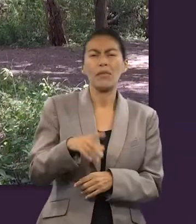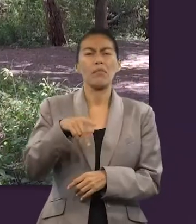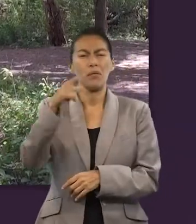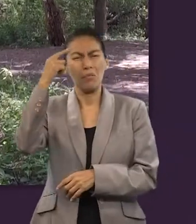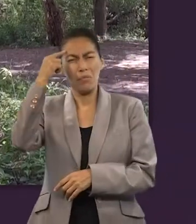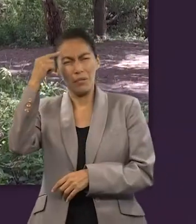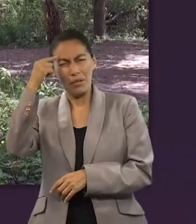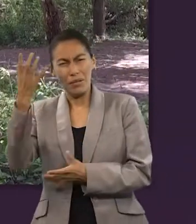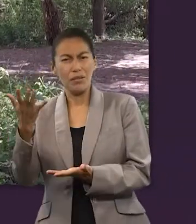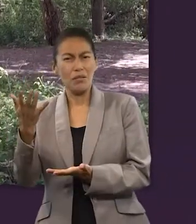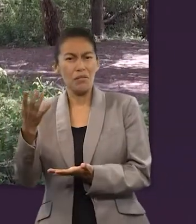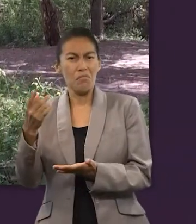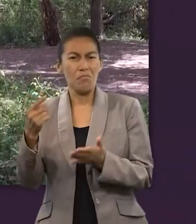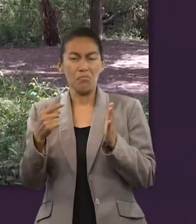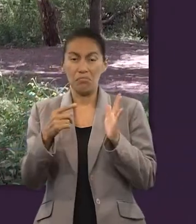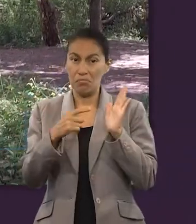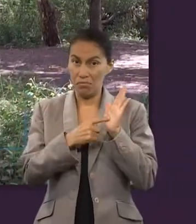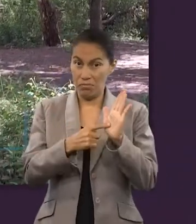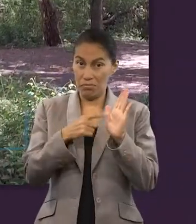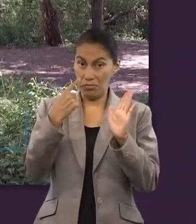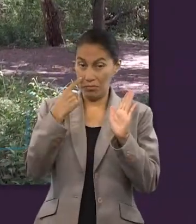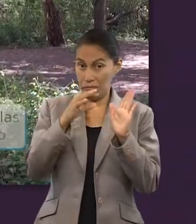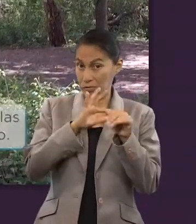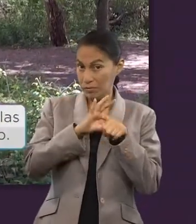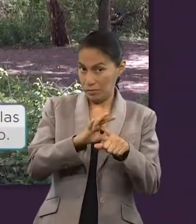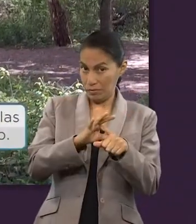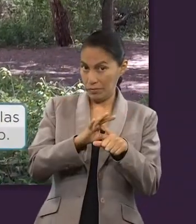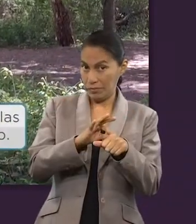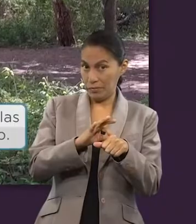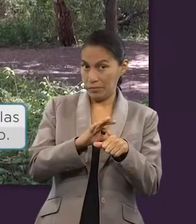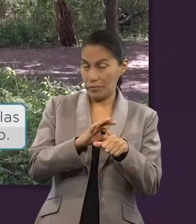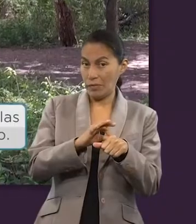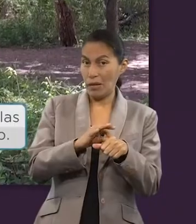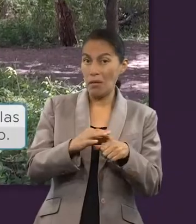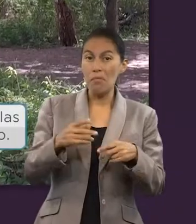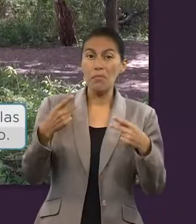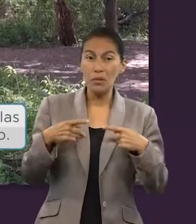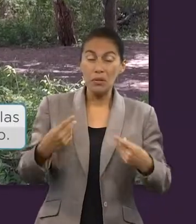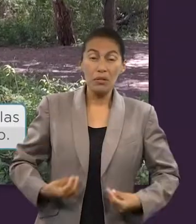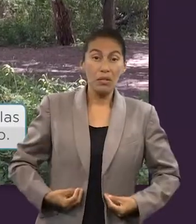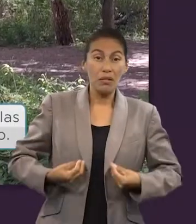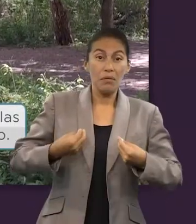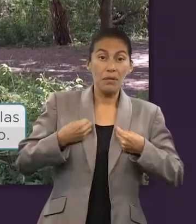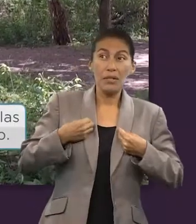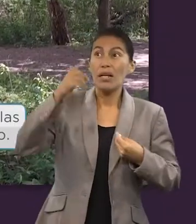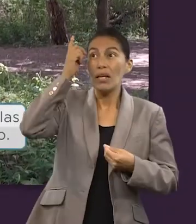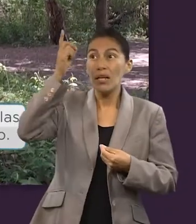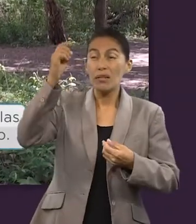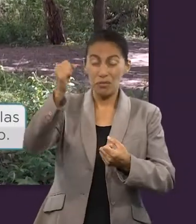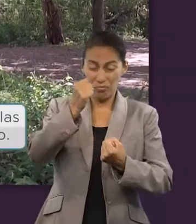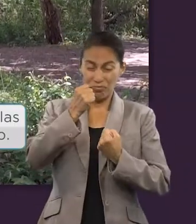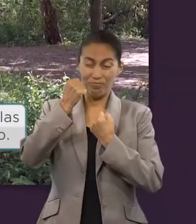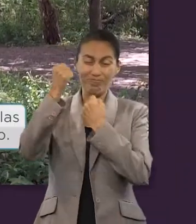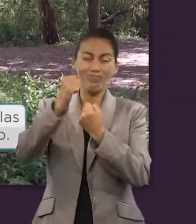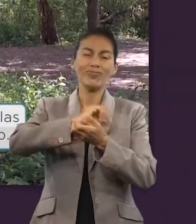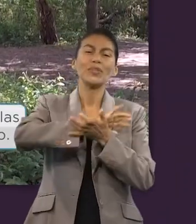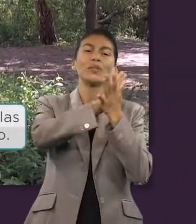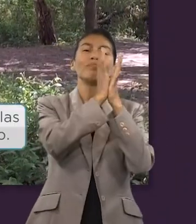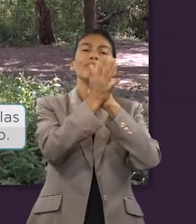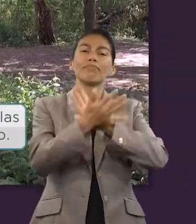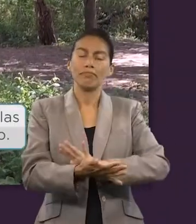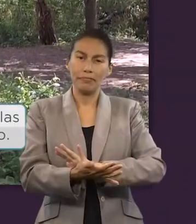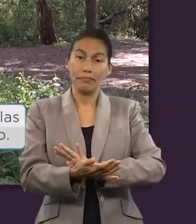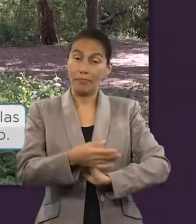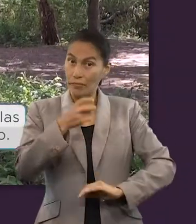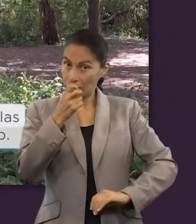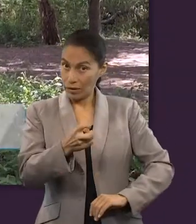Pero yo creo que la evidencia más poderosa que hay de la existencia de Cristo son las miles de vidas